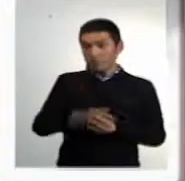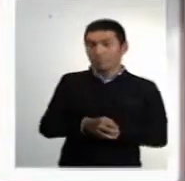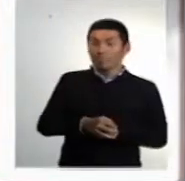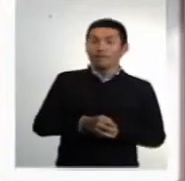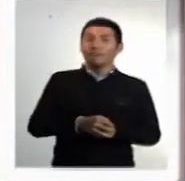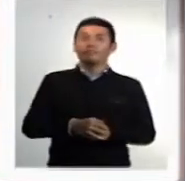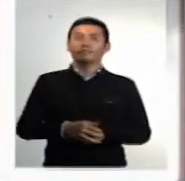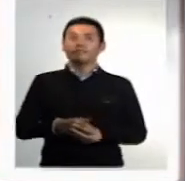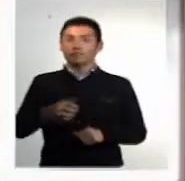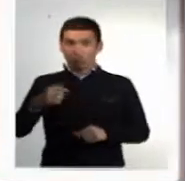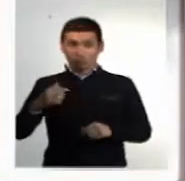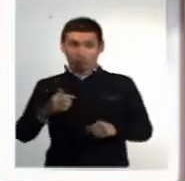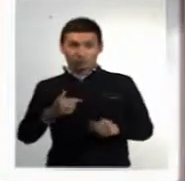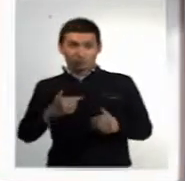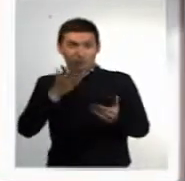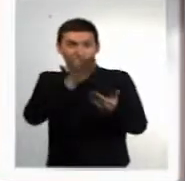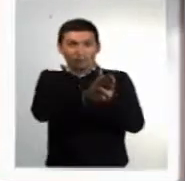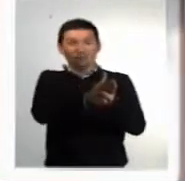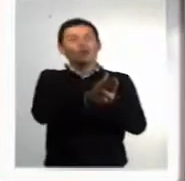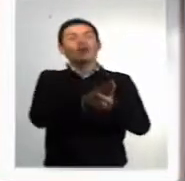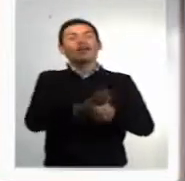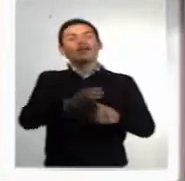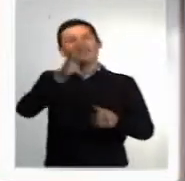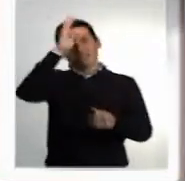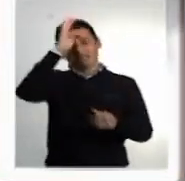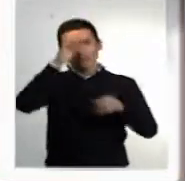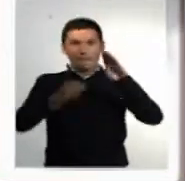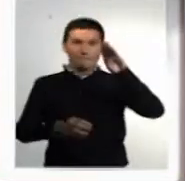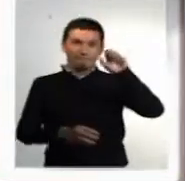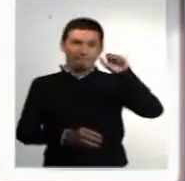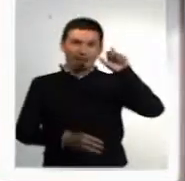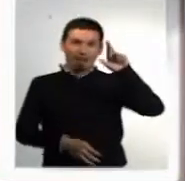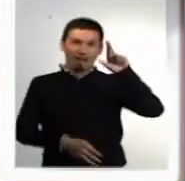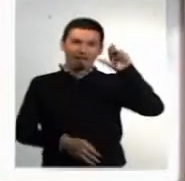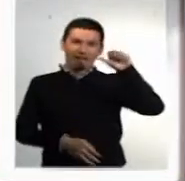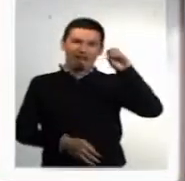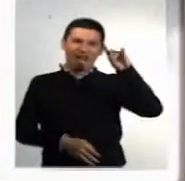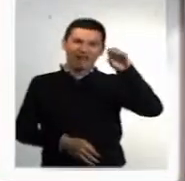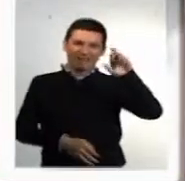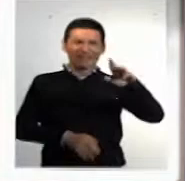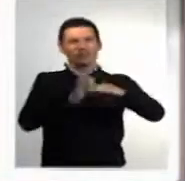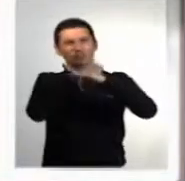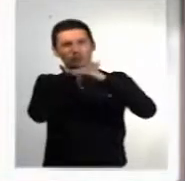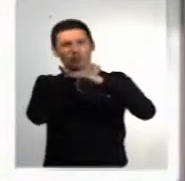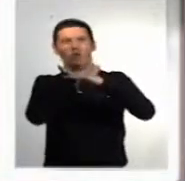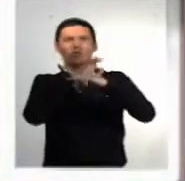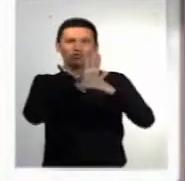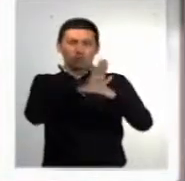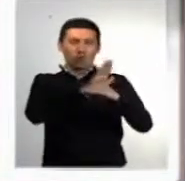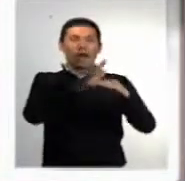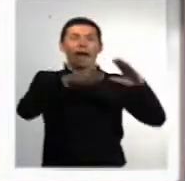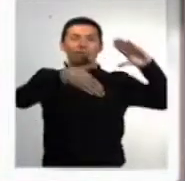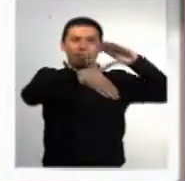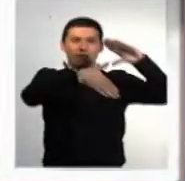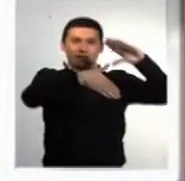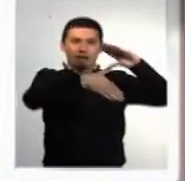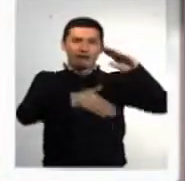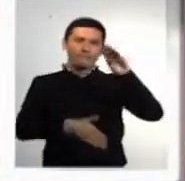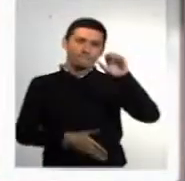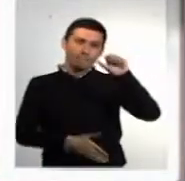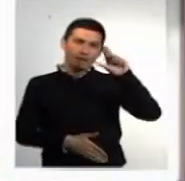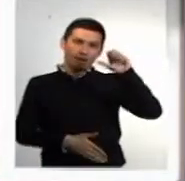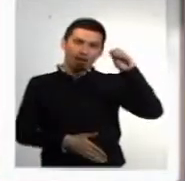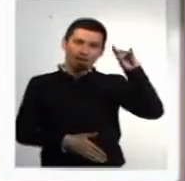Imagínate que tuvimos la gran oportunidad de visitar la Clínica Barraquer y el Instituto Barraquer de América, una entidad importantísima